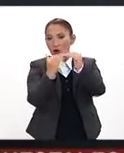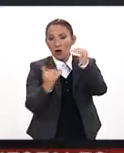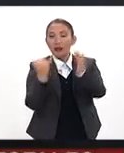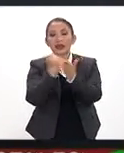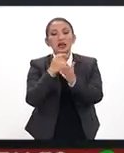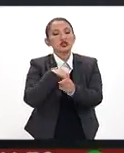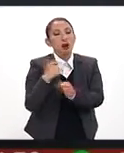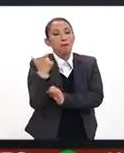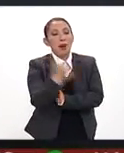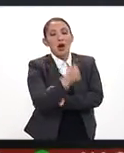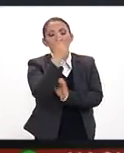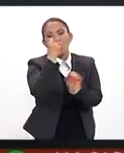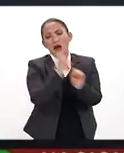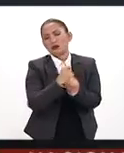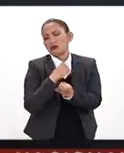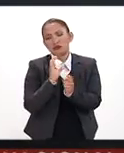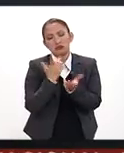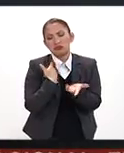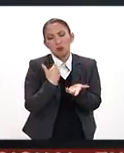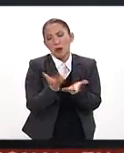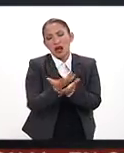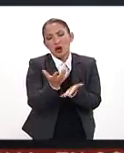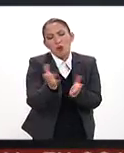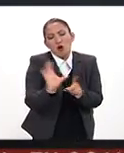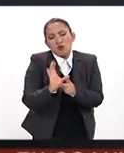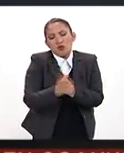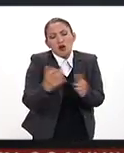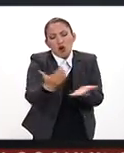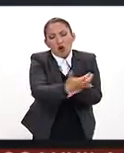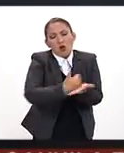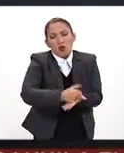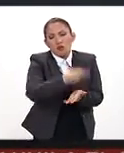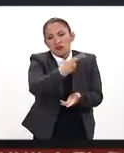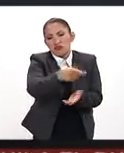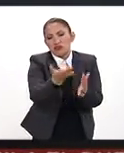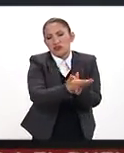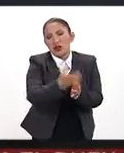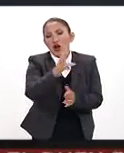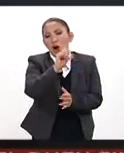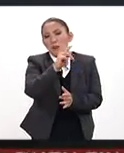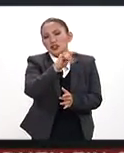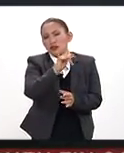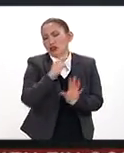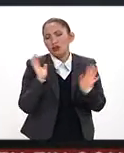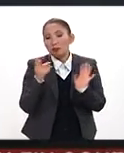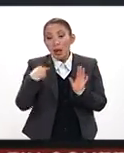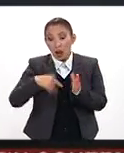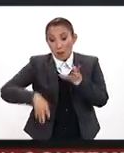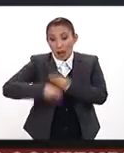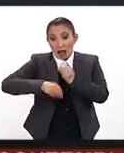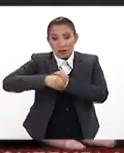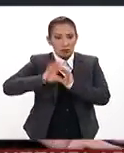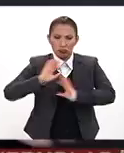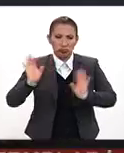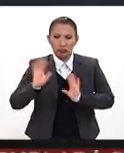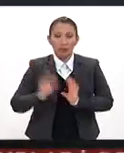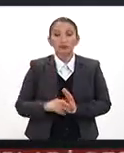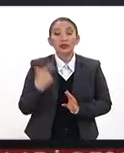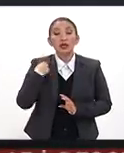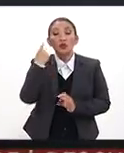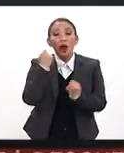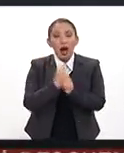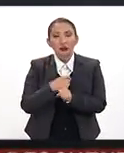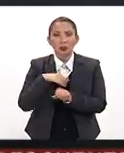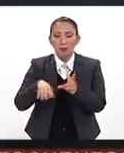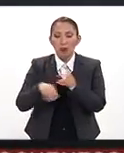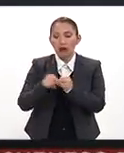pagarías es la anualidad, la comisión que te cobra cualquier tarjeta de crédito, pero no estás pagando ningún costo adicional. Y muchas veces la anualidad